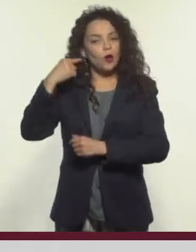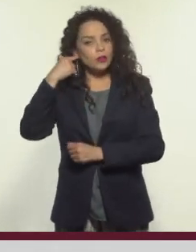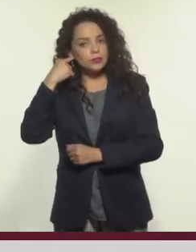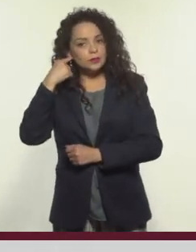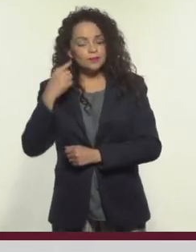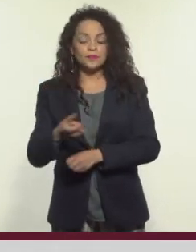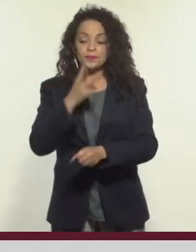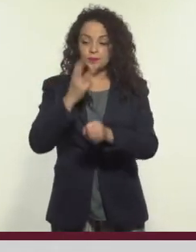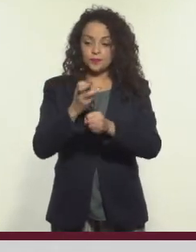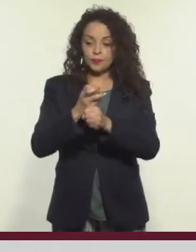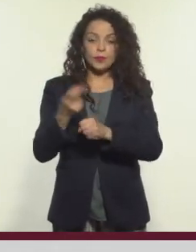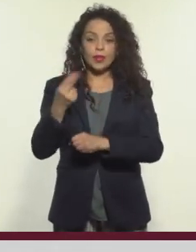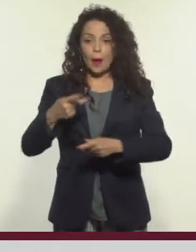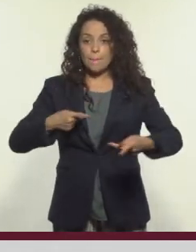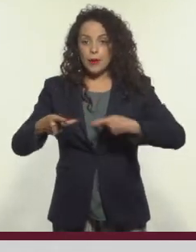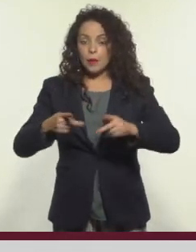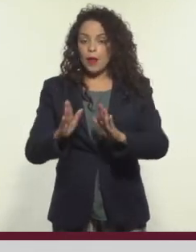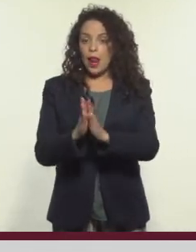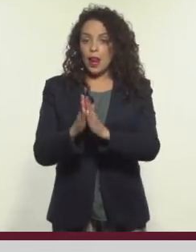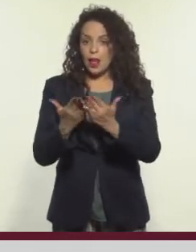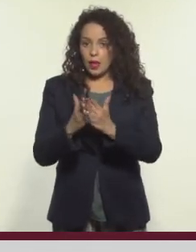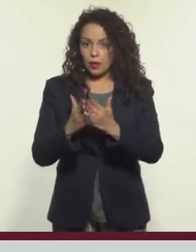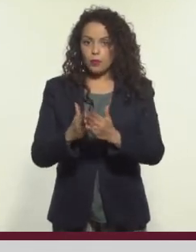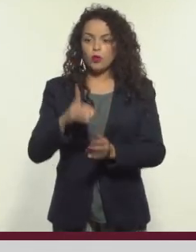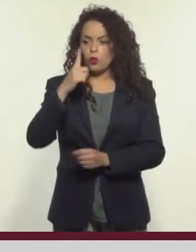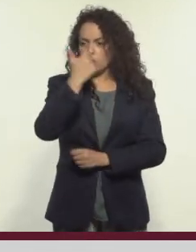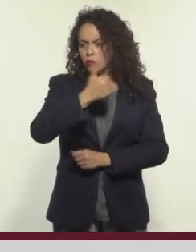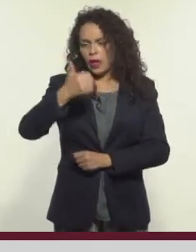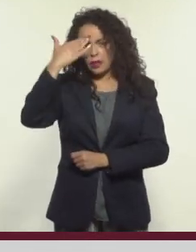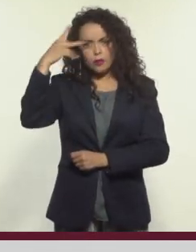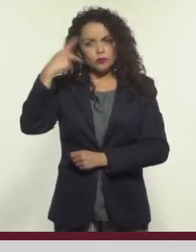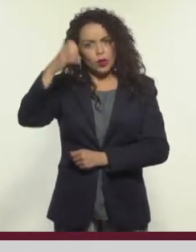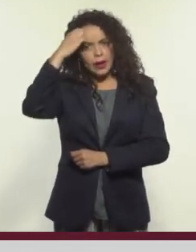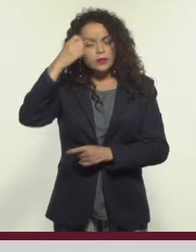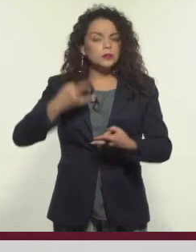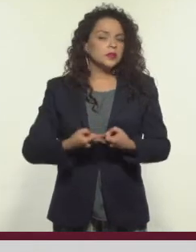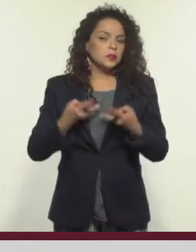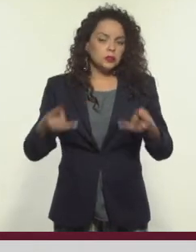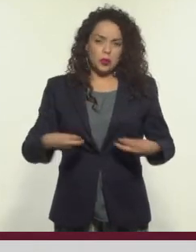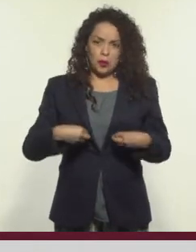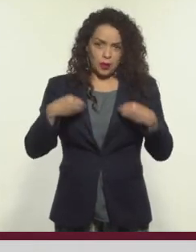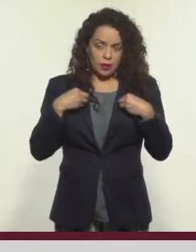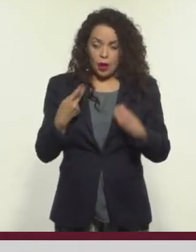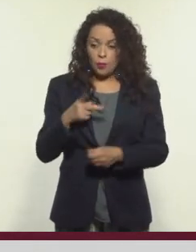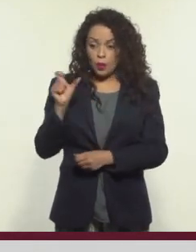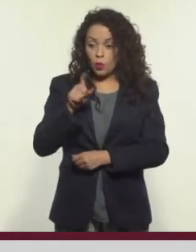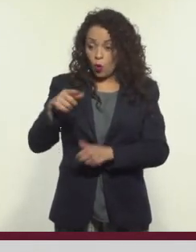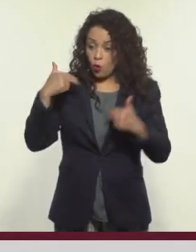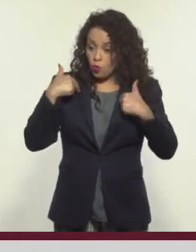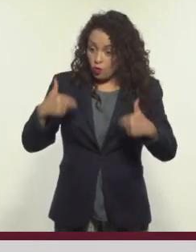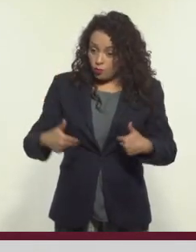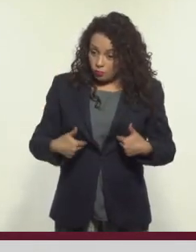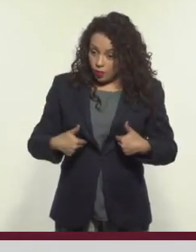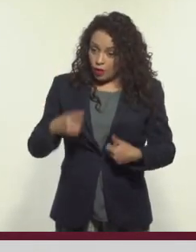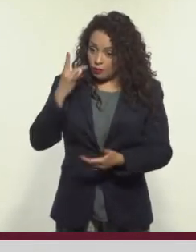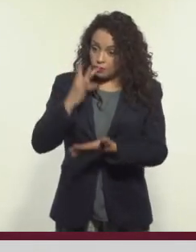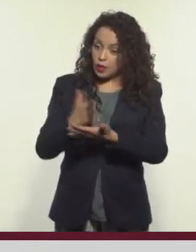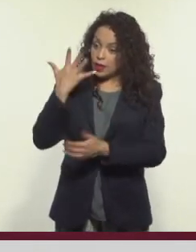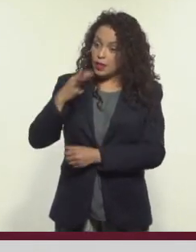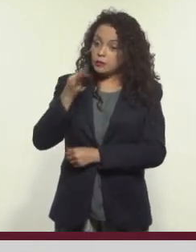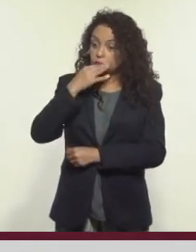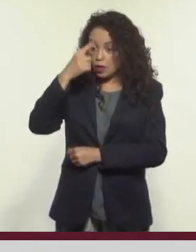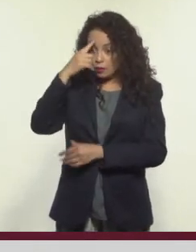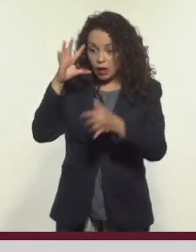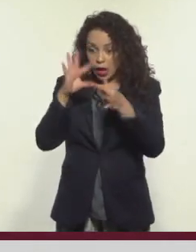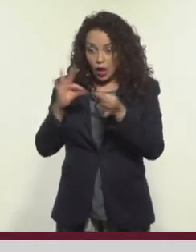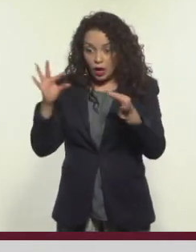que preparar a los libros. Todos sabemos nuestras propias experiencias e historias, pero cuando eres un libro humano y cuentas con solo